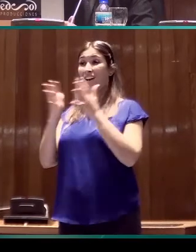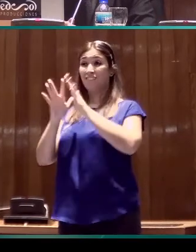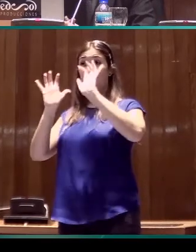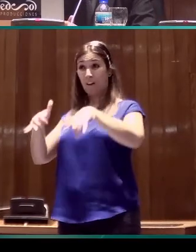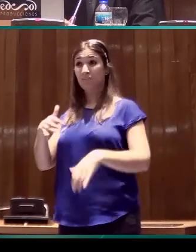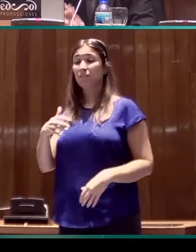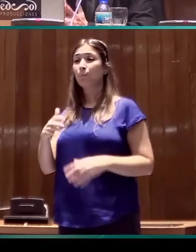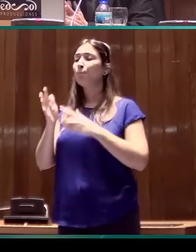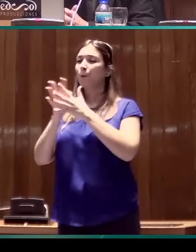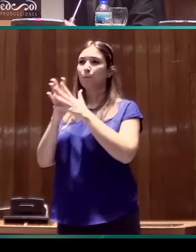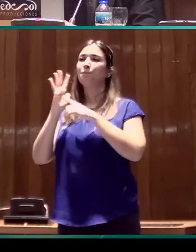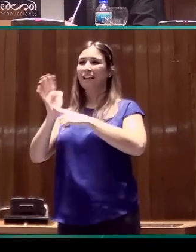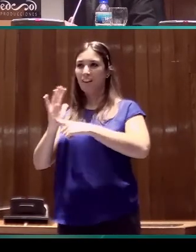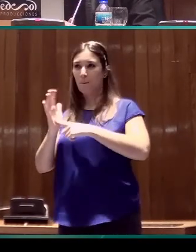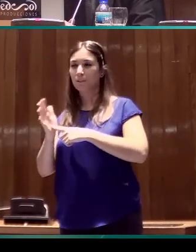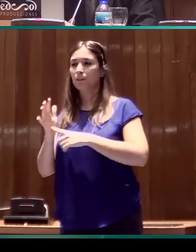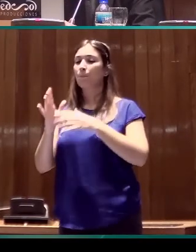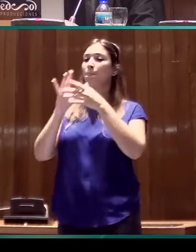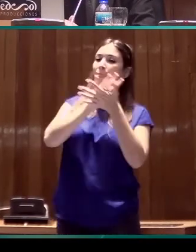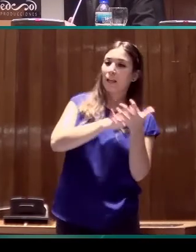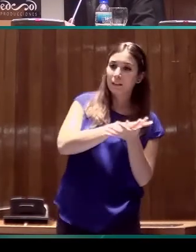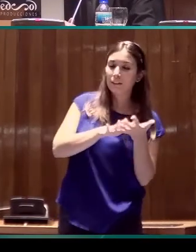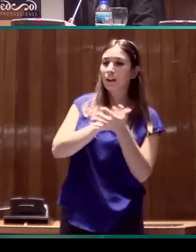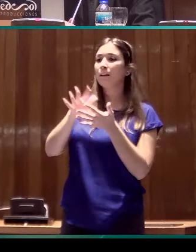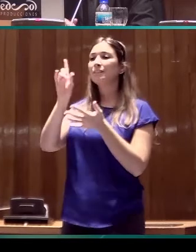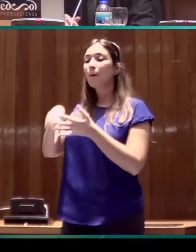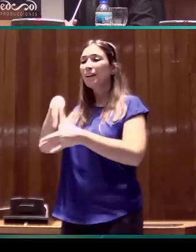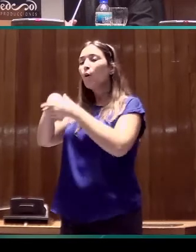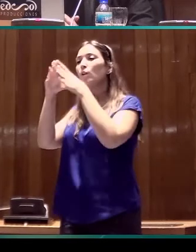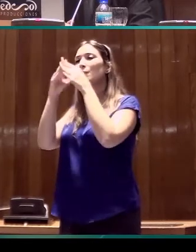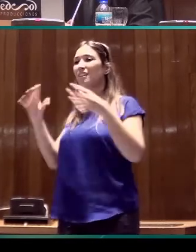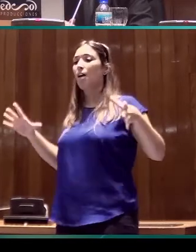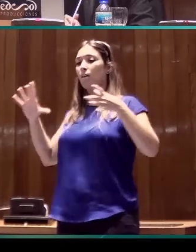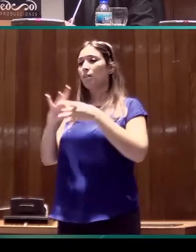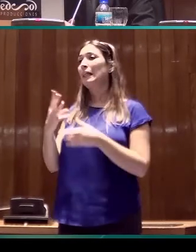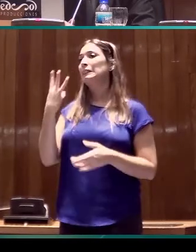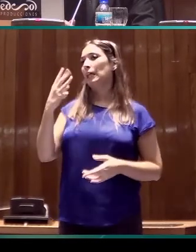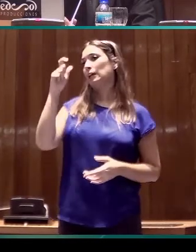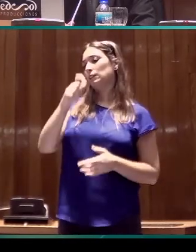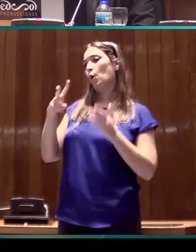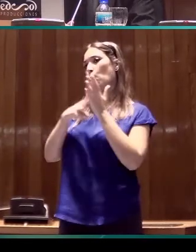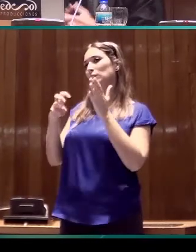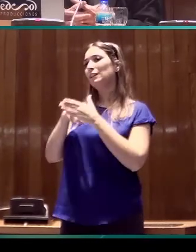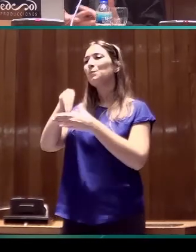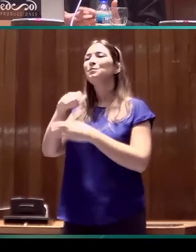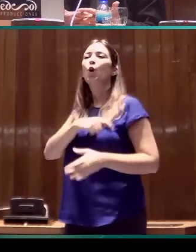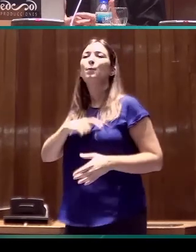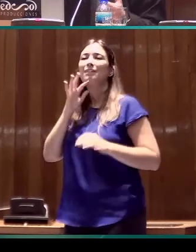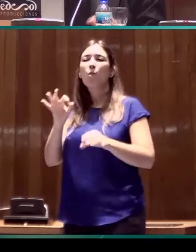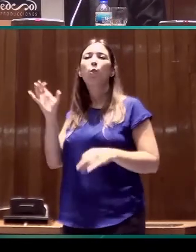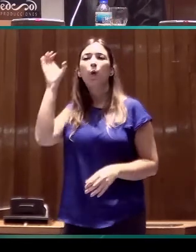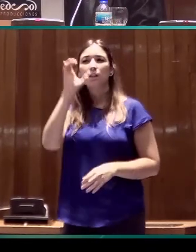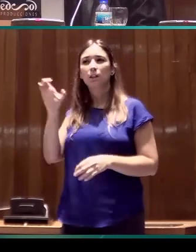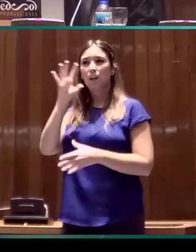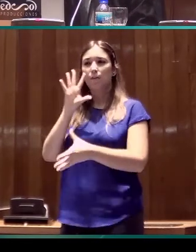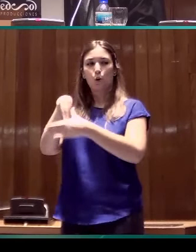Mancha, sobre la convivencia entre la LSE y el profesorado universitario, hay tres miembros de UCILSE en el comité científico. Eso, la